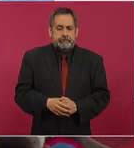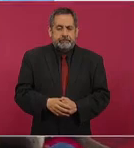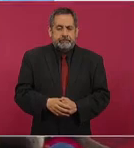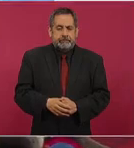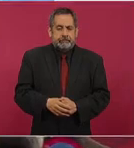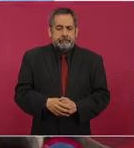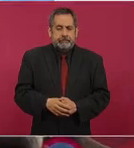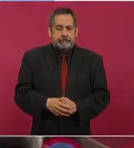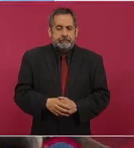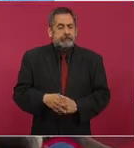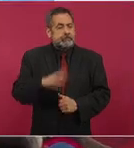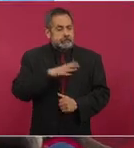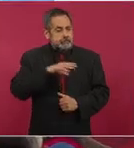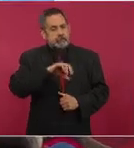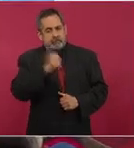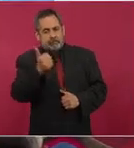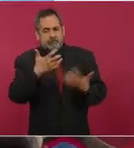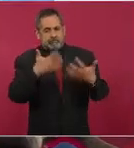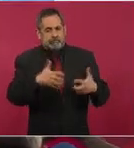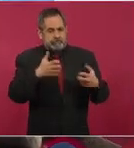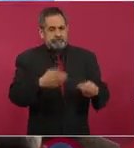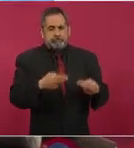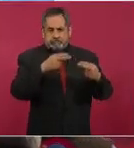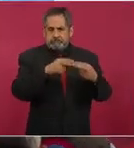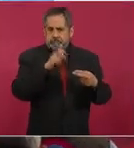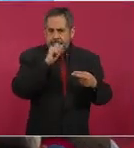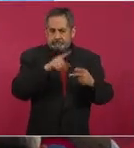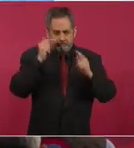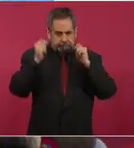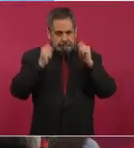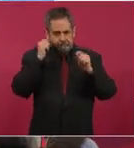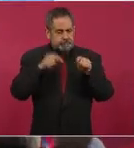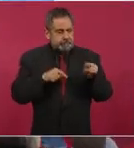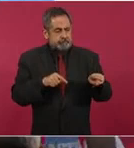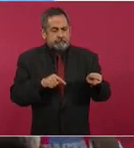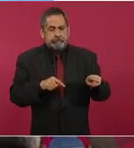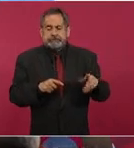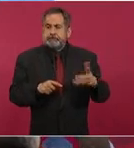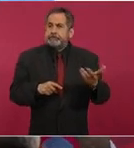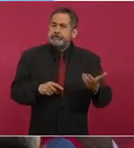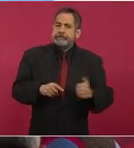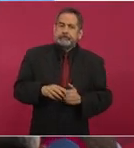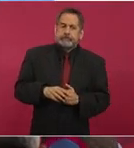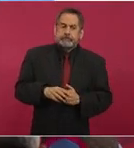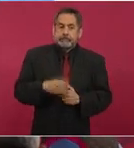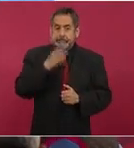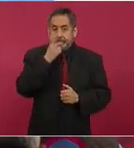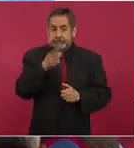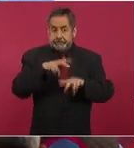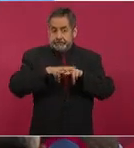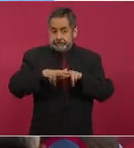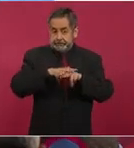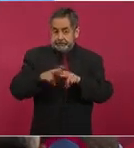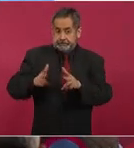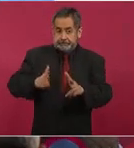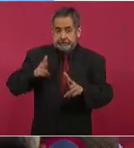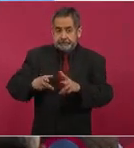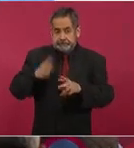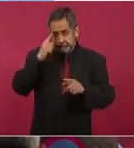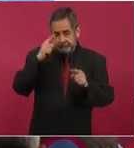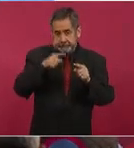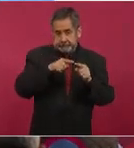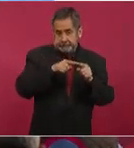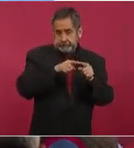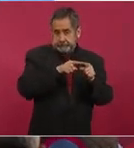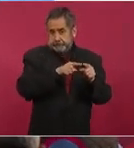hay otra empresa turística, porque dicen que el tren que va a pasar por